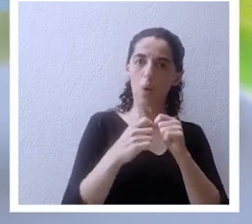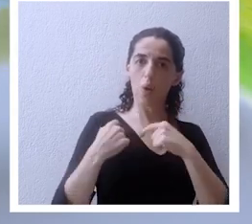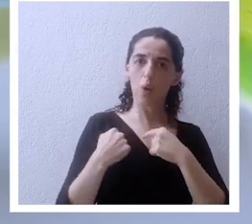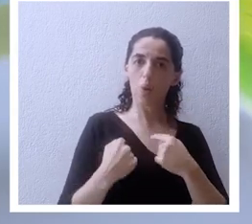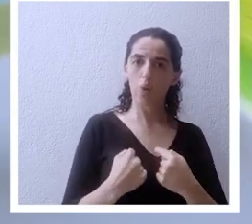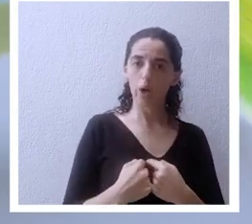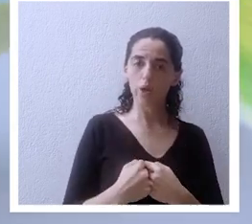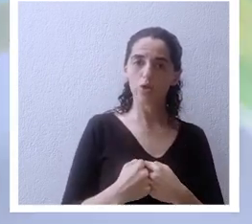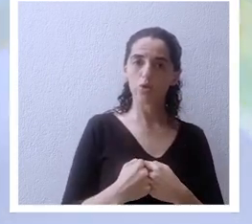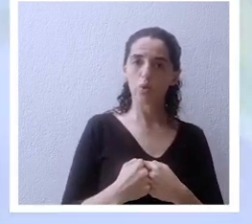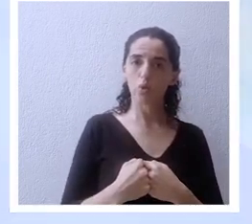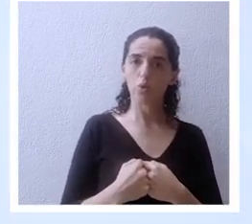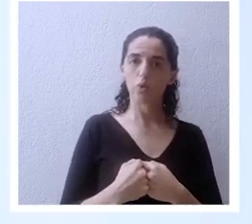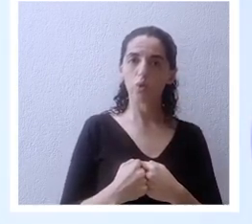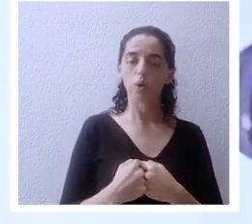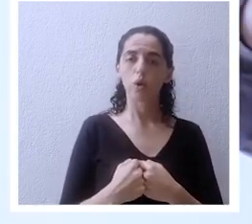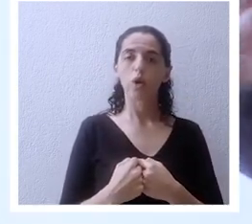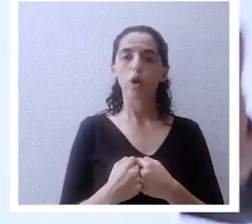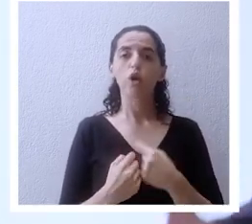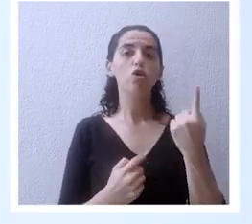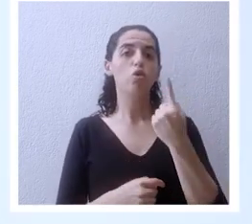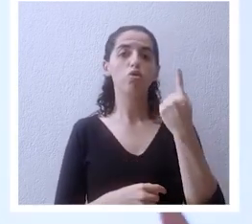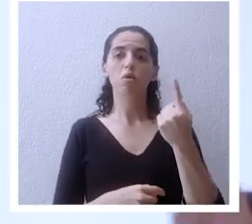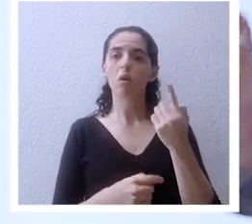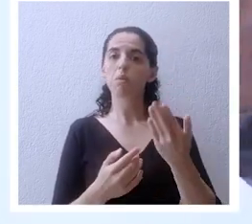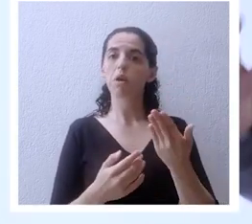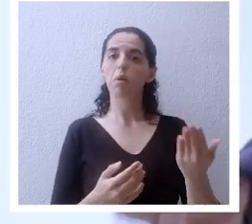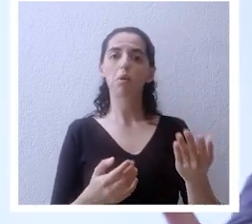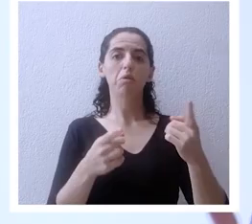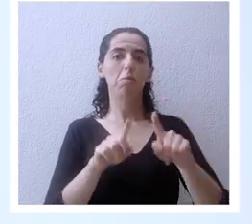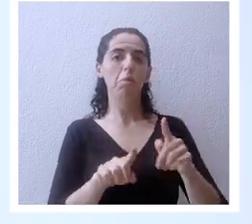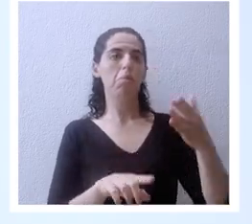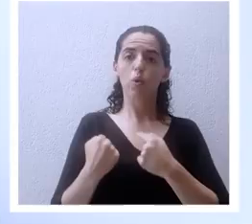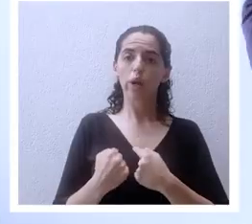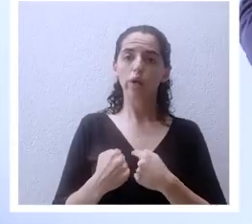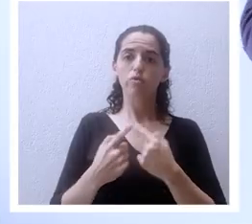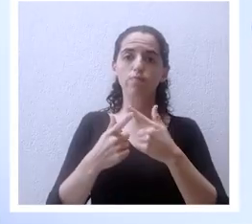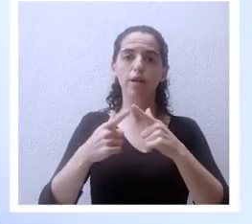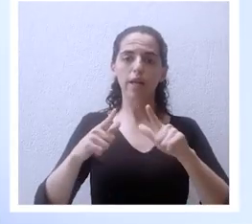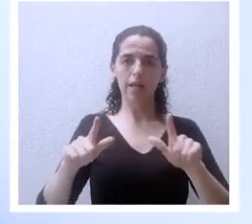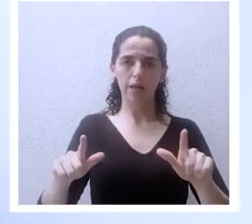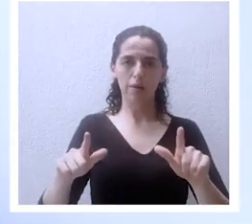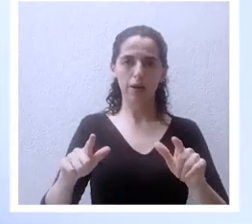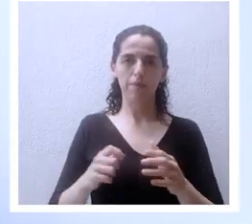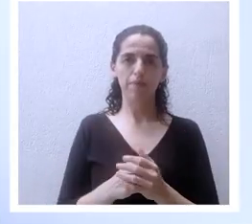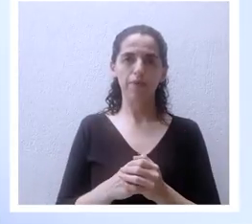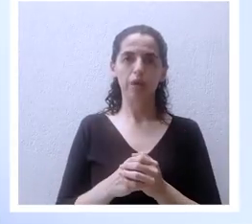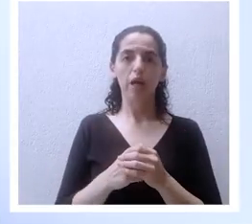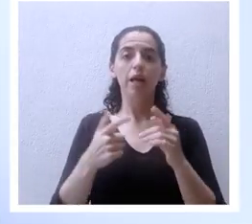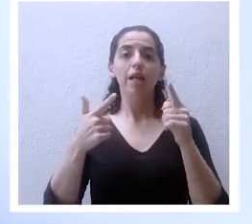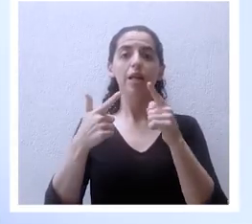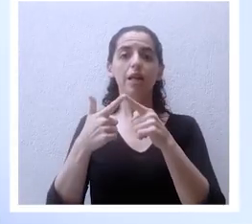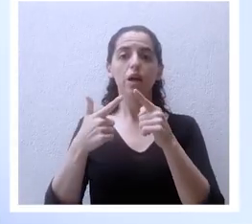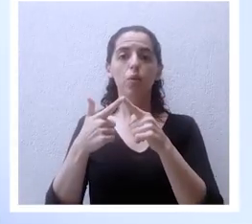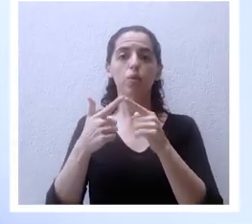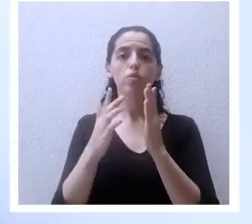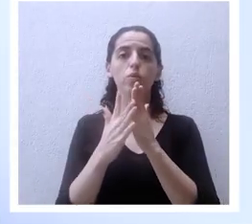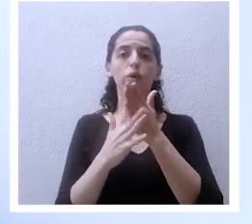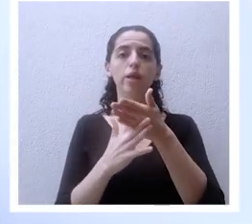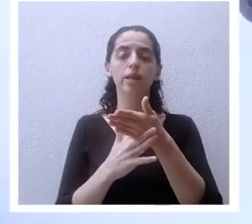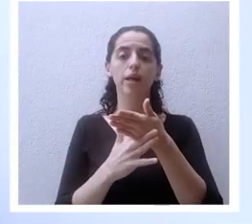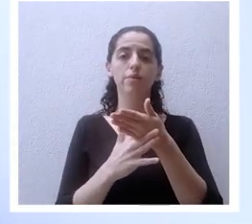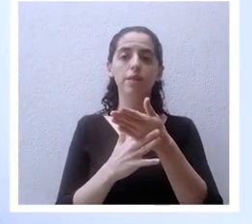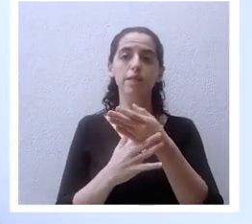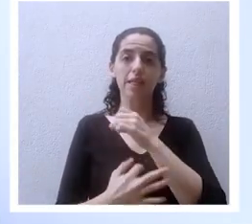que sucedieron sino cosas que ya se dijeron que van a suceder lo segundo que a través de ese sacrificio